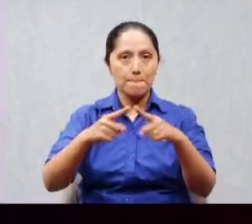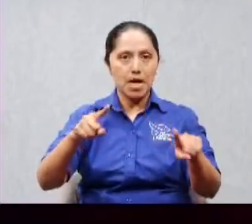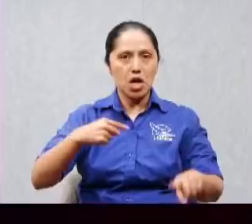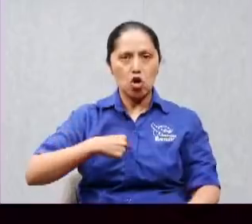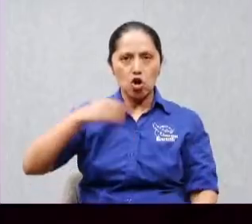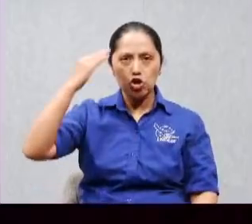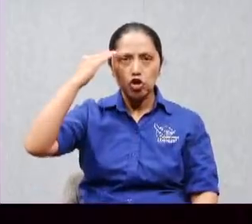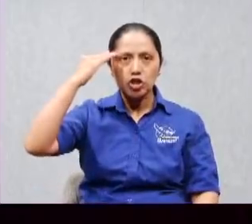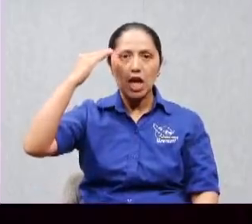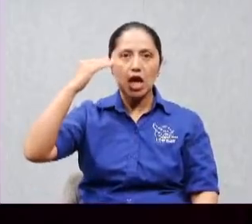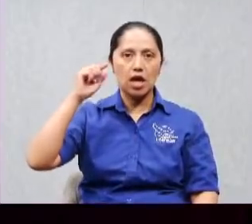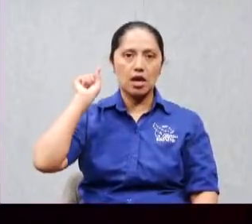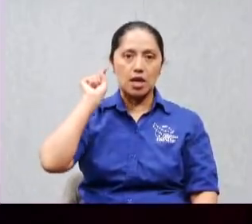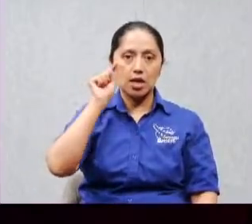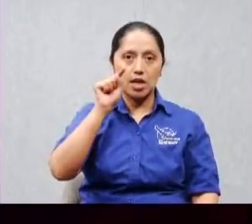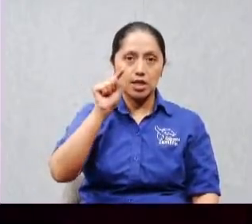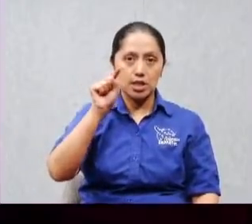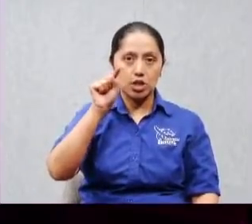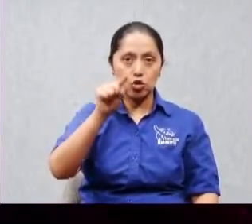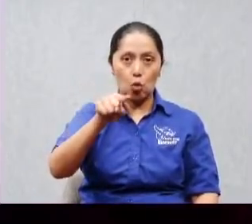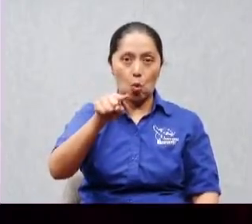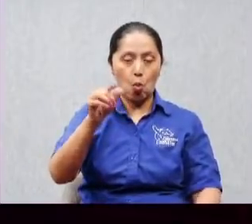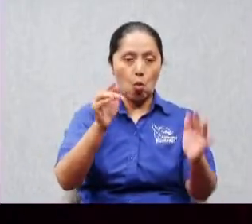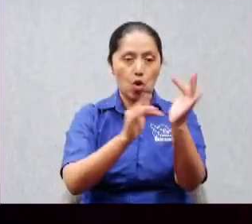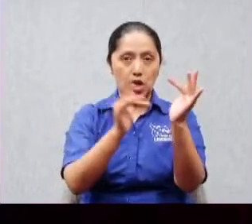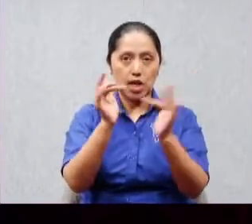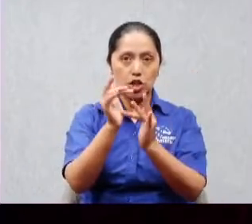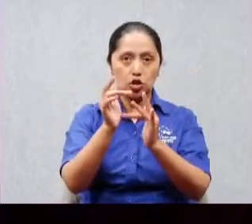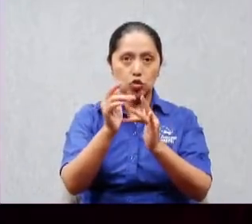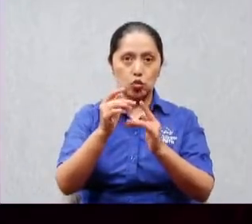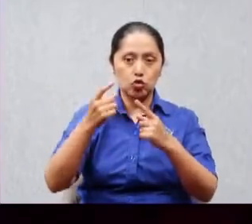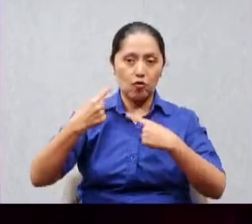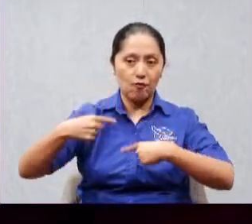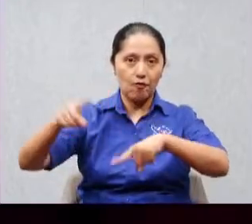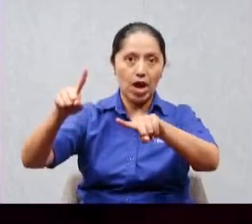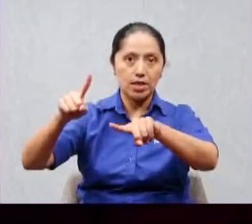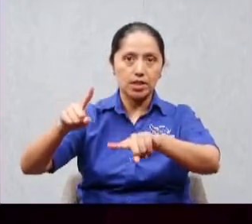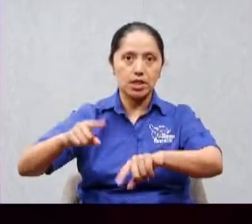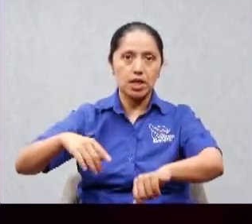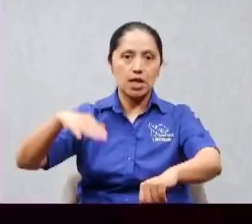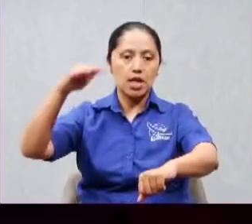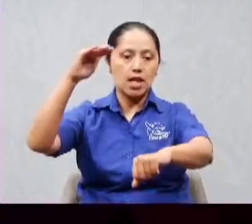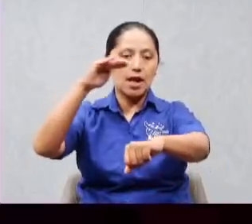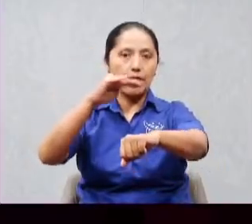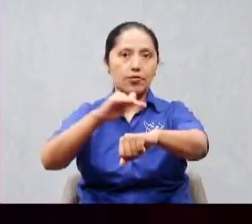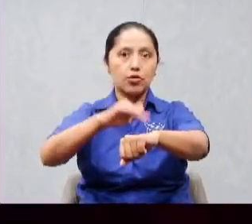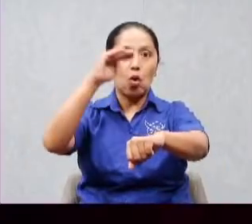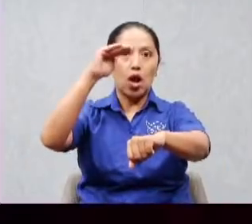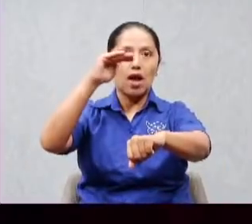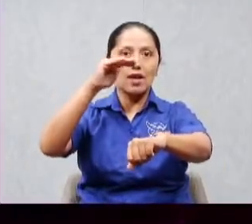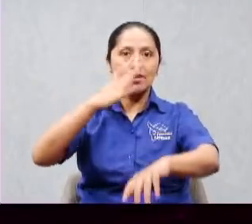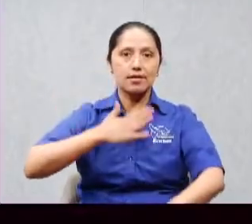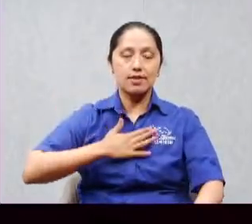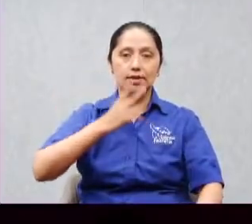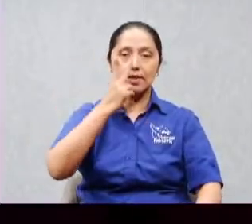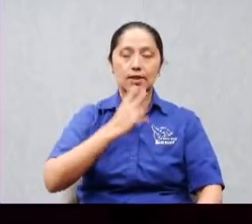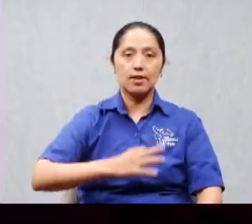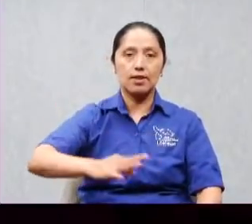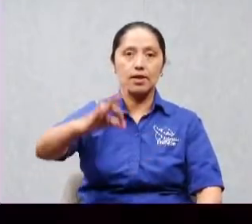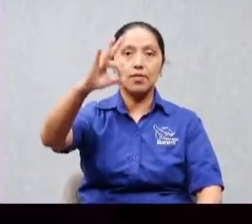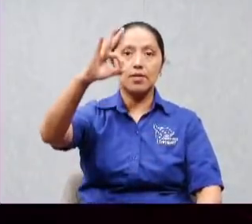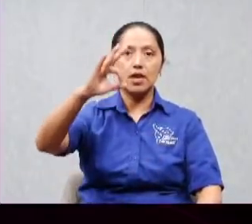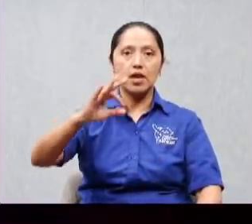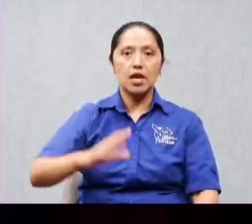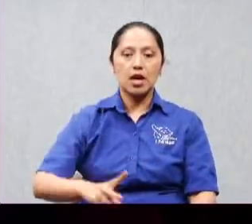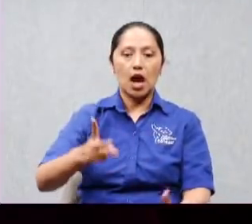nunca predicó eso en la sinagoga si era el jefe porque nunca le digo a los de la sinagoga allá